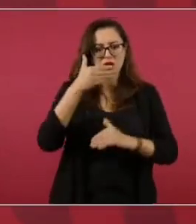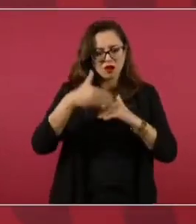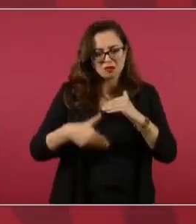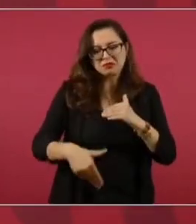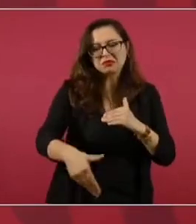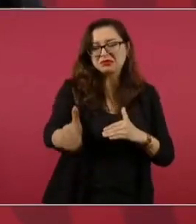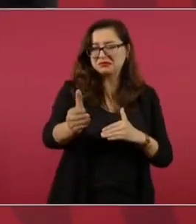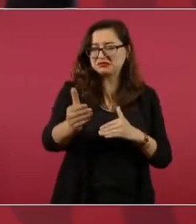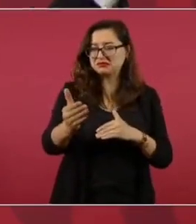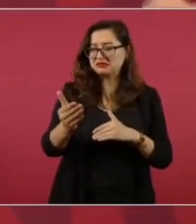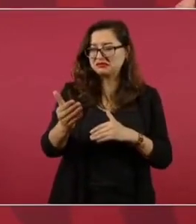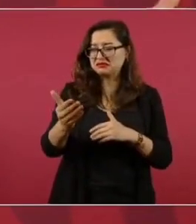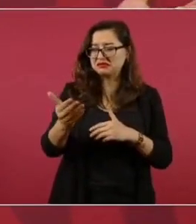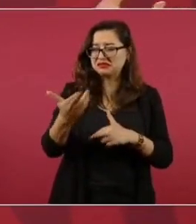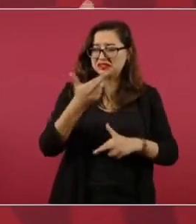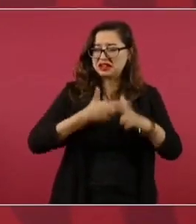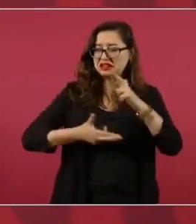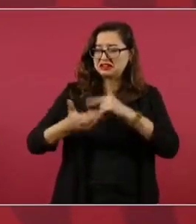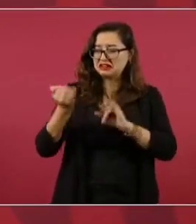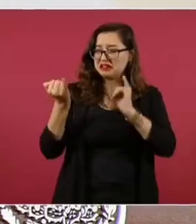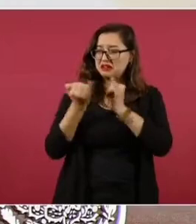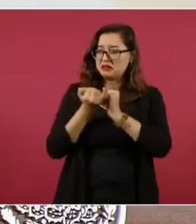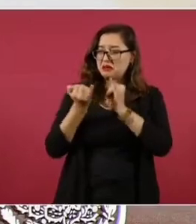Si son tiempos de cambio.